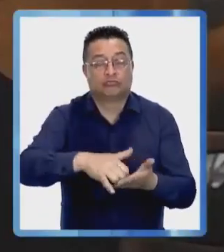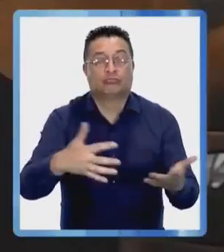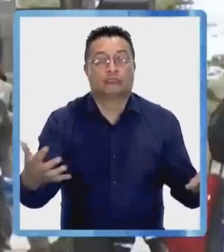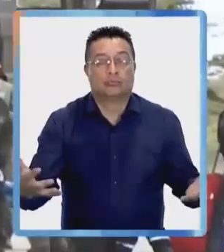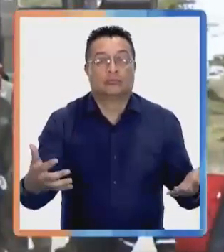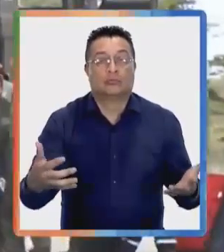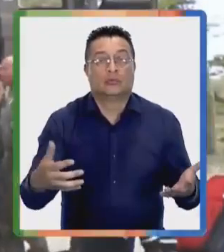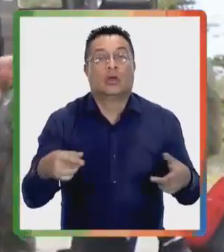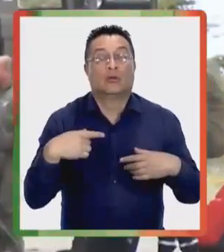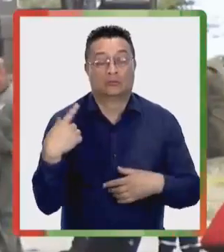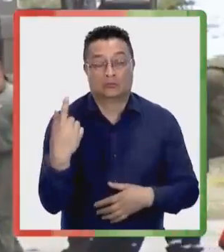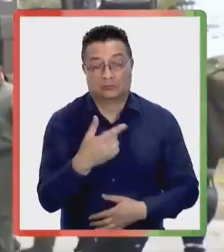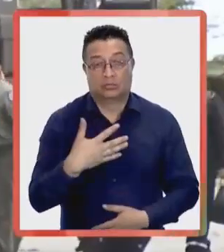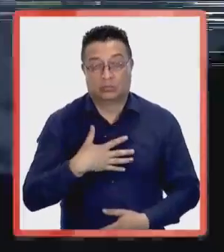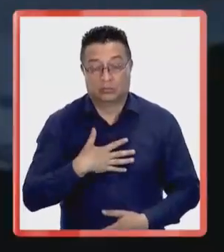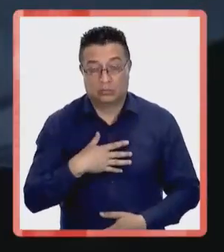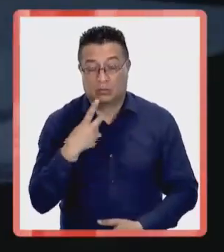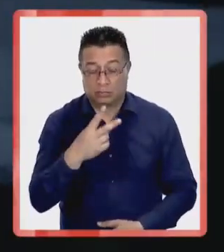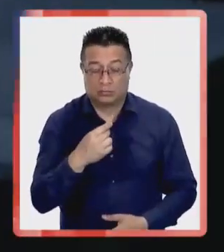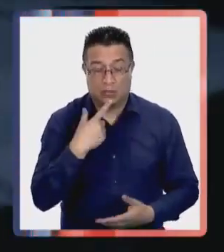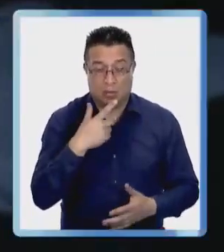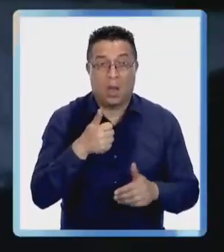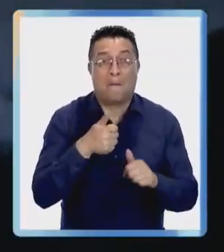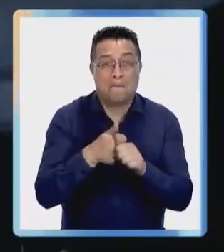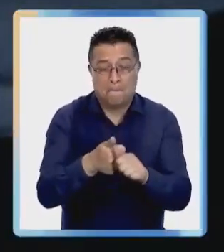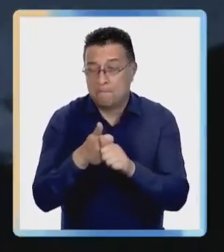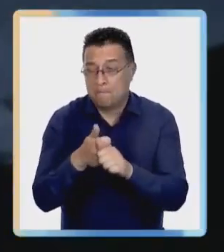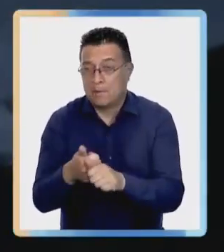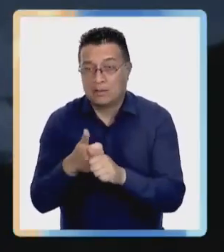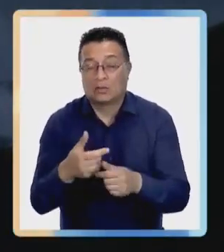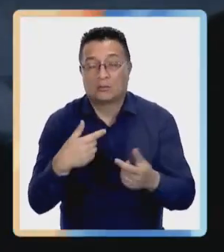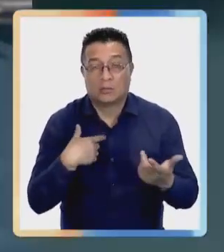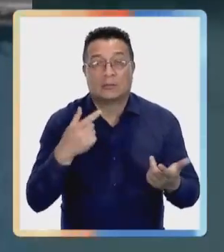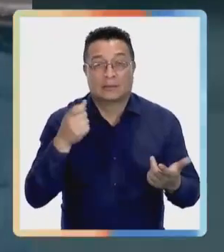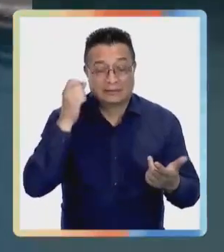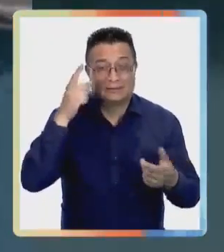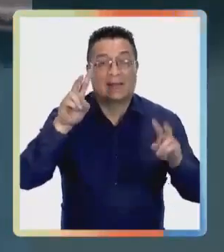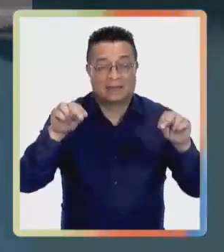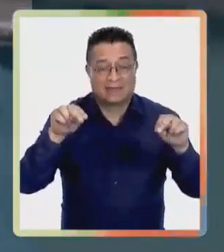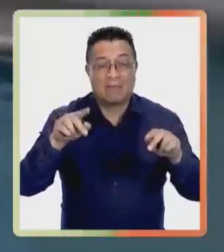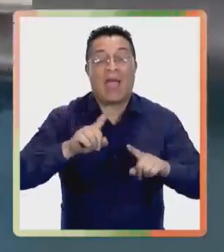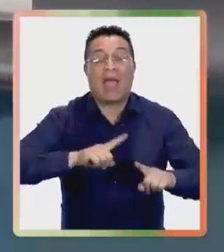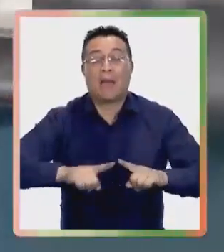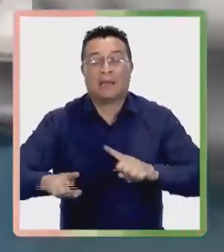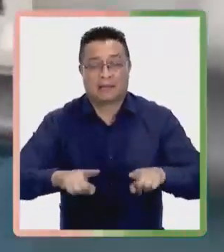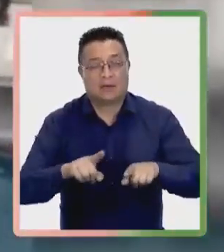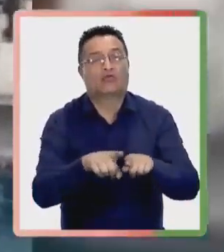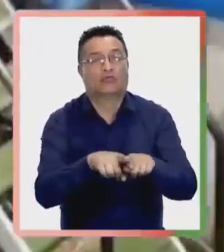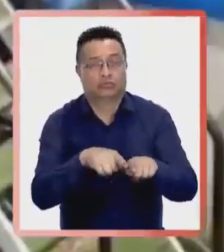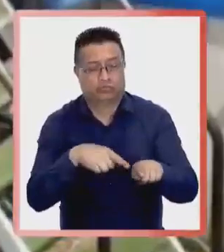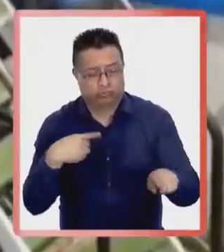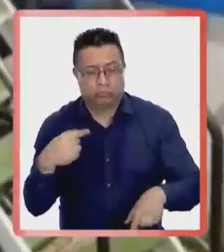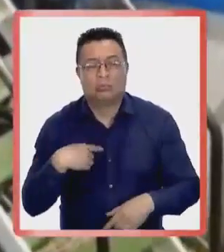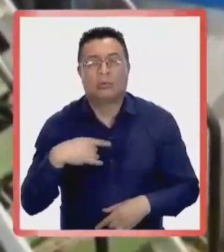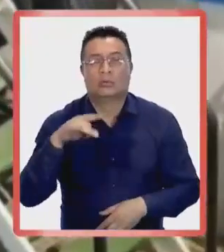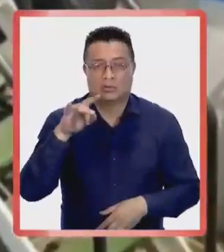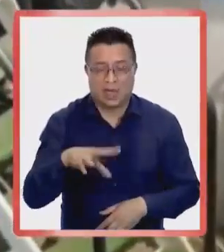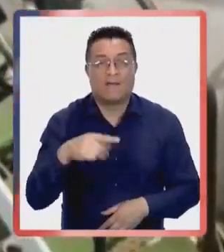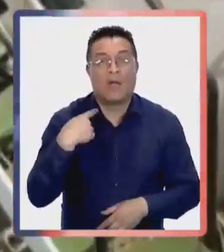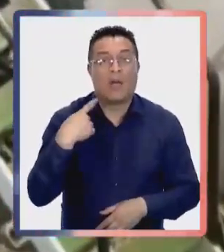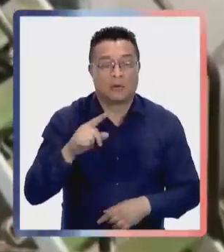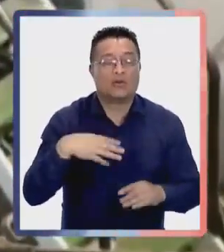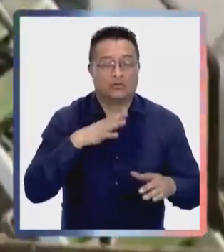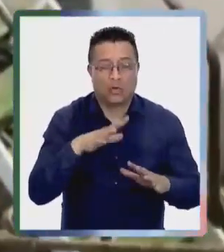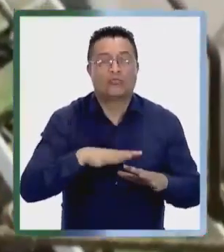que pesa toneladas y que se encontró el 1%. Nos ha tocado un poco que presionar porque entendemos que hay